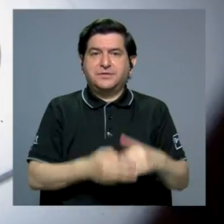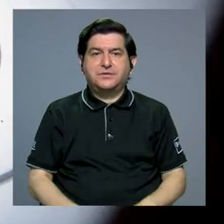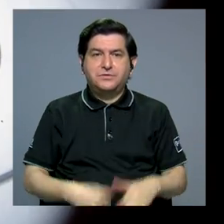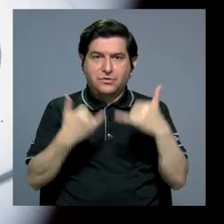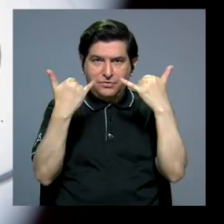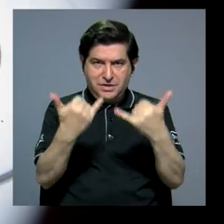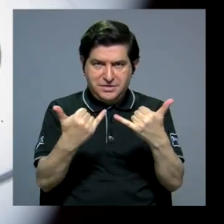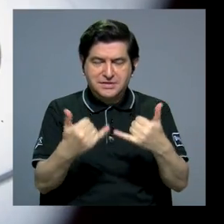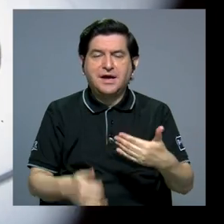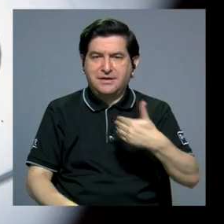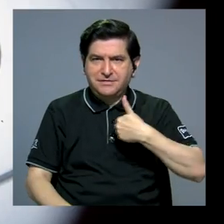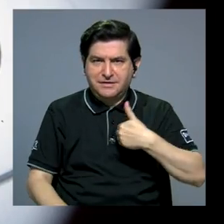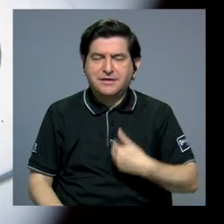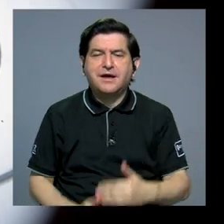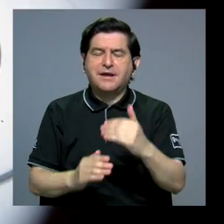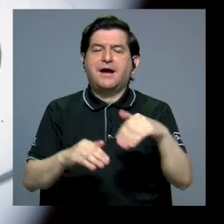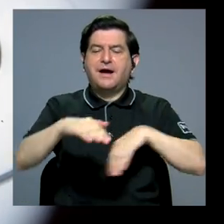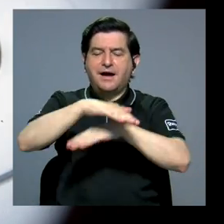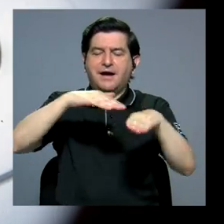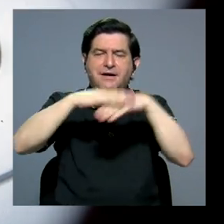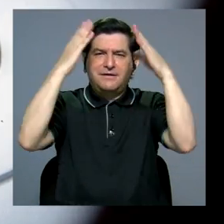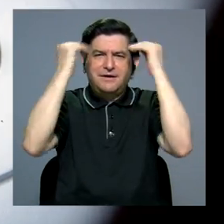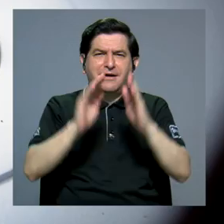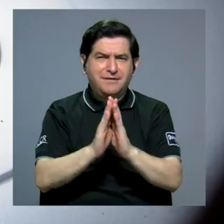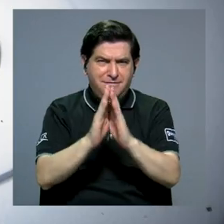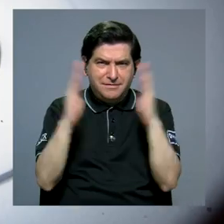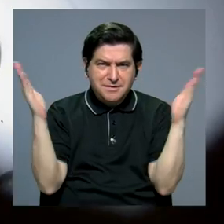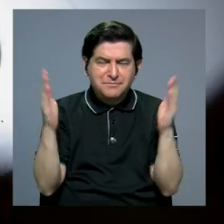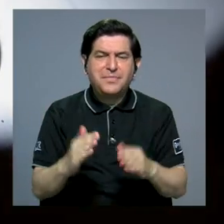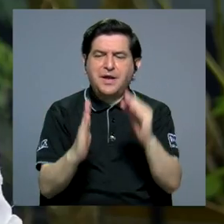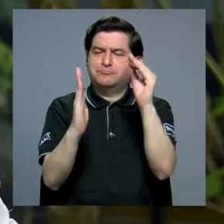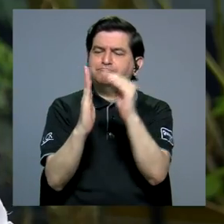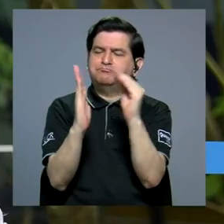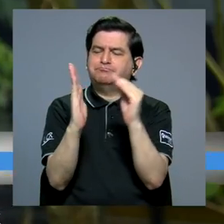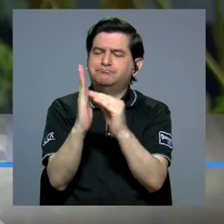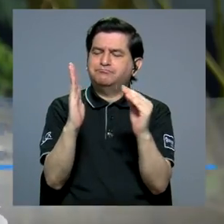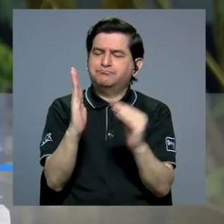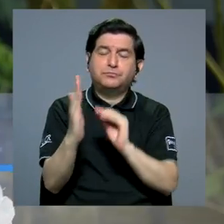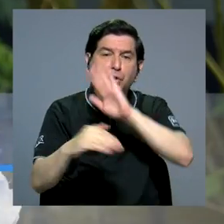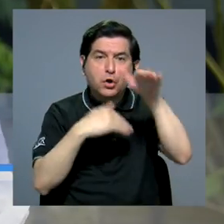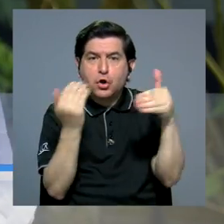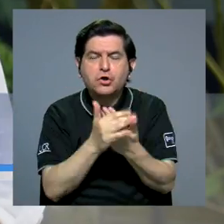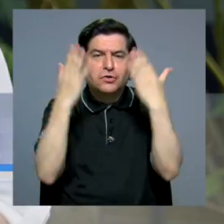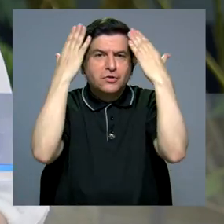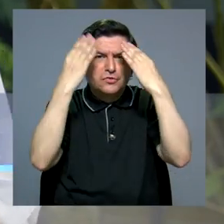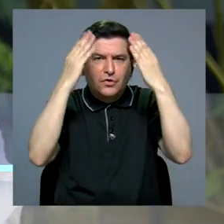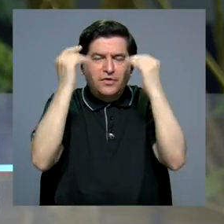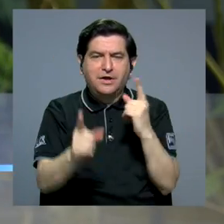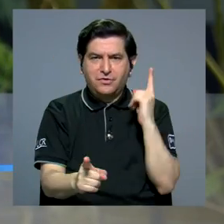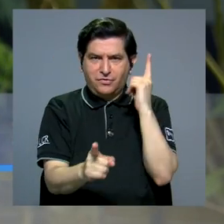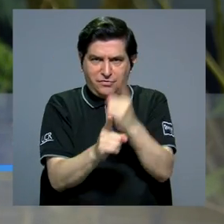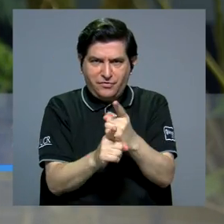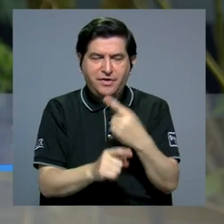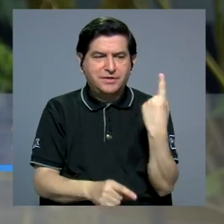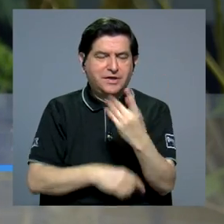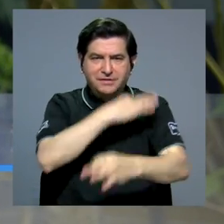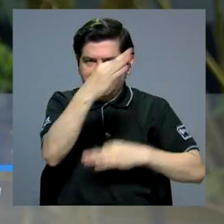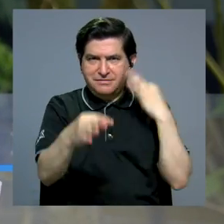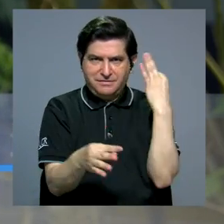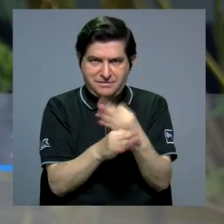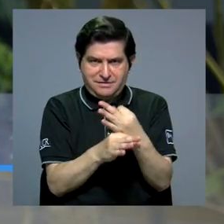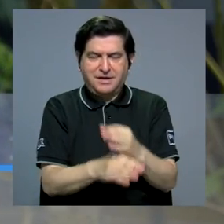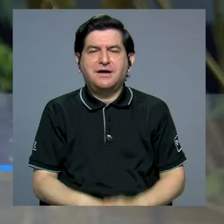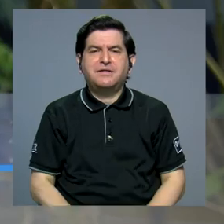y una vez que se recupera, pues tenemos una base de datos bien extensa donde vamos colocando toda la información pertinente para cada